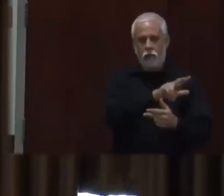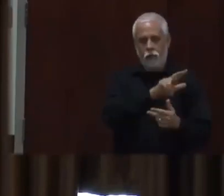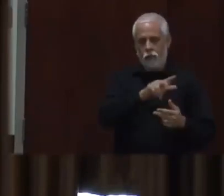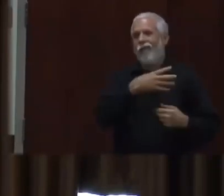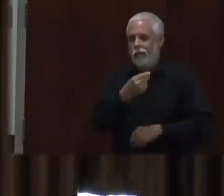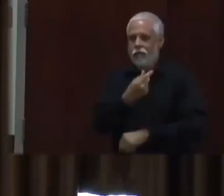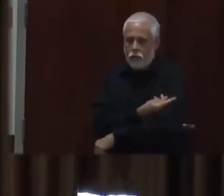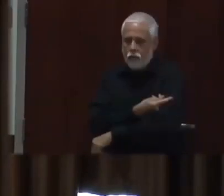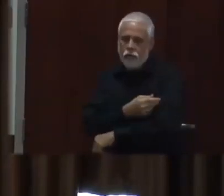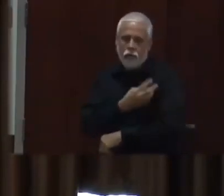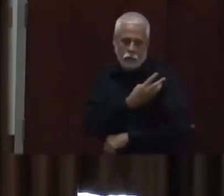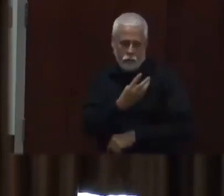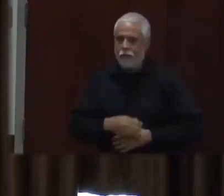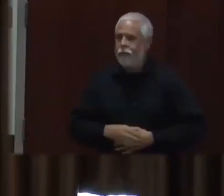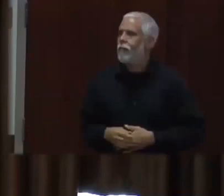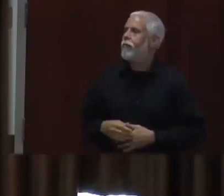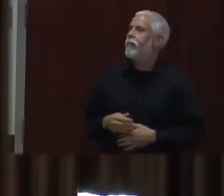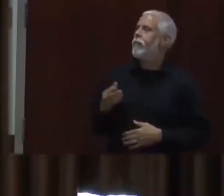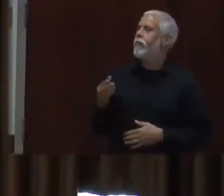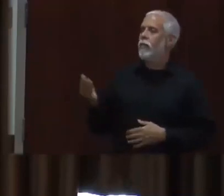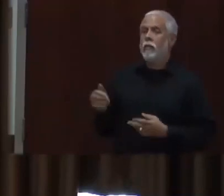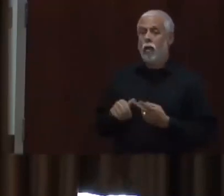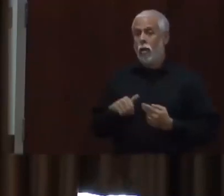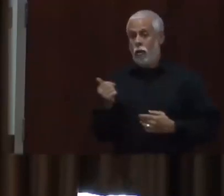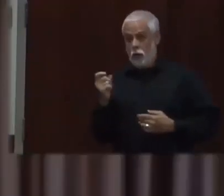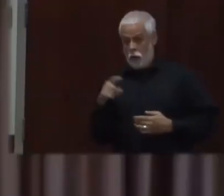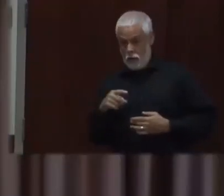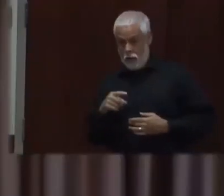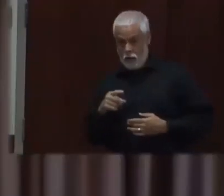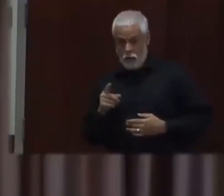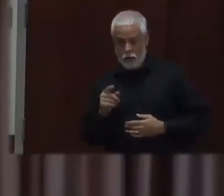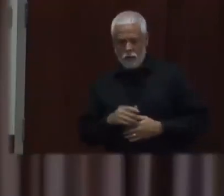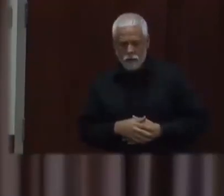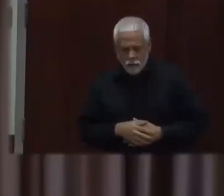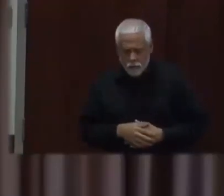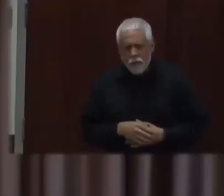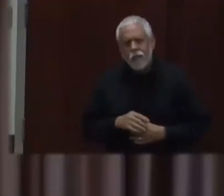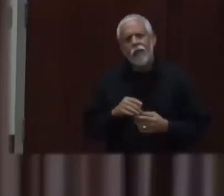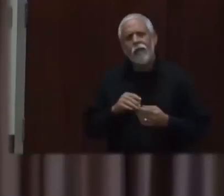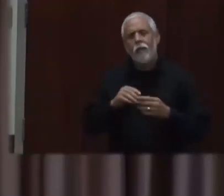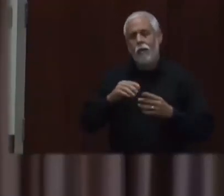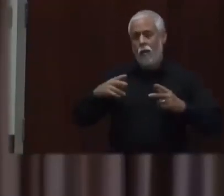vacaciones y los días feriados. Entonces, ¿hay algún pensamiento acerca de